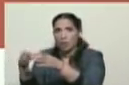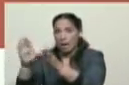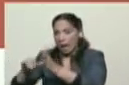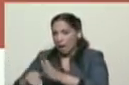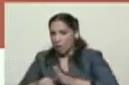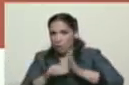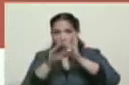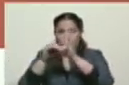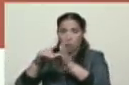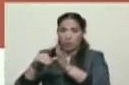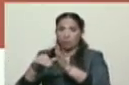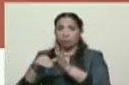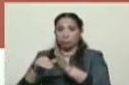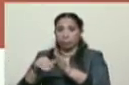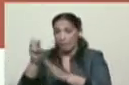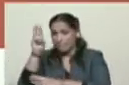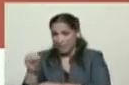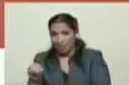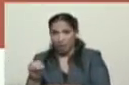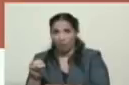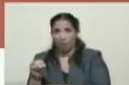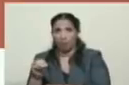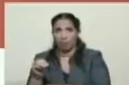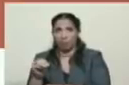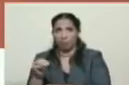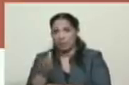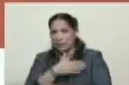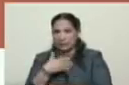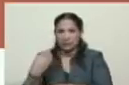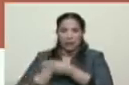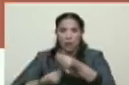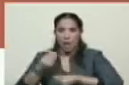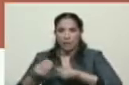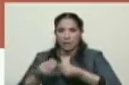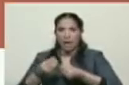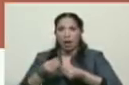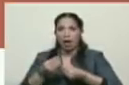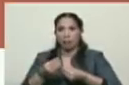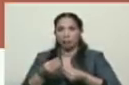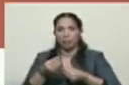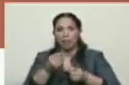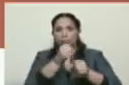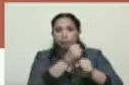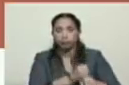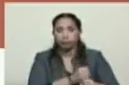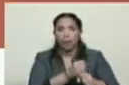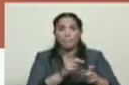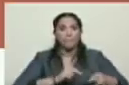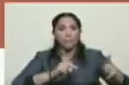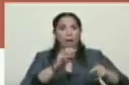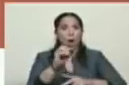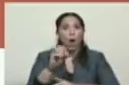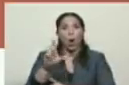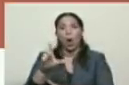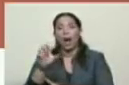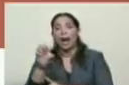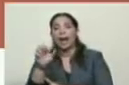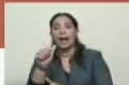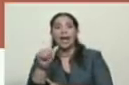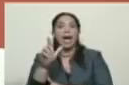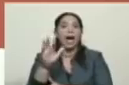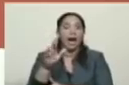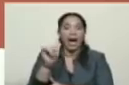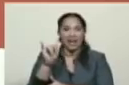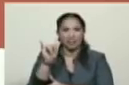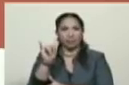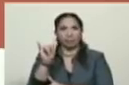robó en Petare y que intentó apostarse la plaza olearia de Calaca. Esta periodista, yo creo que no es que sea más avesada